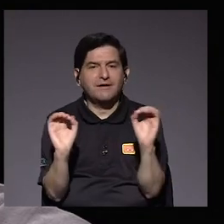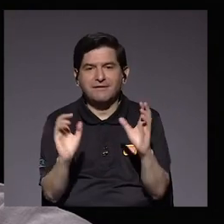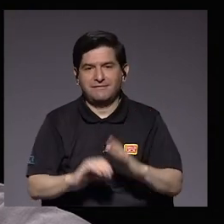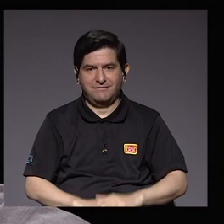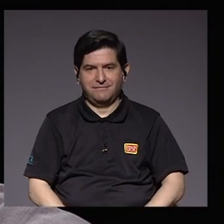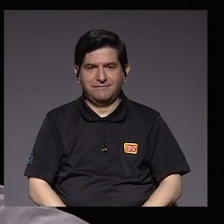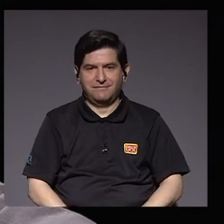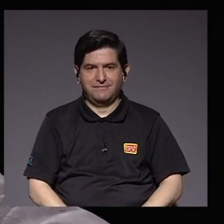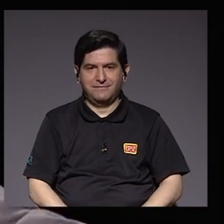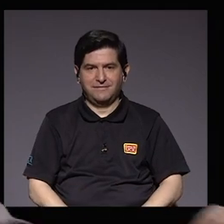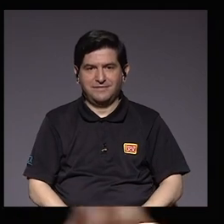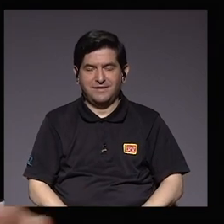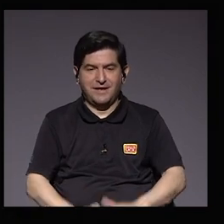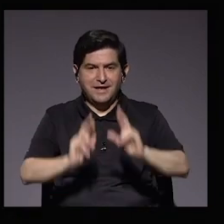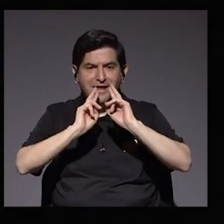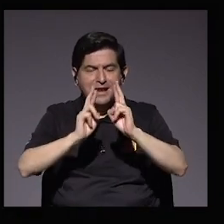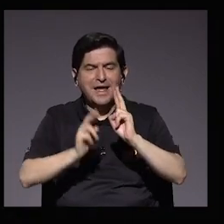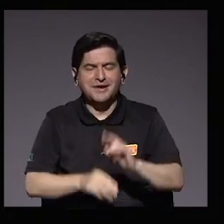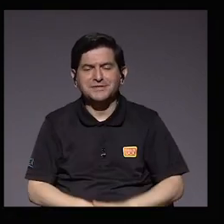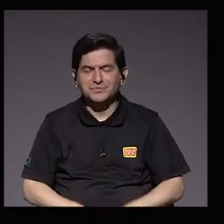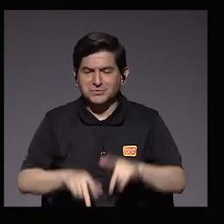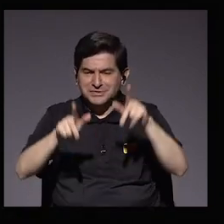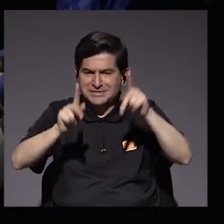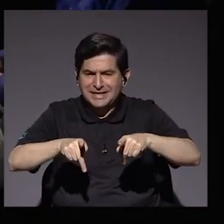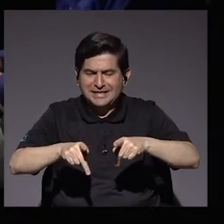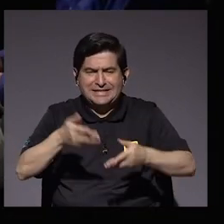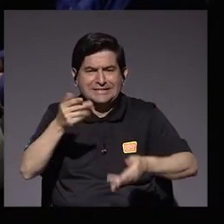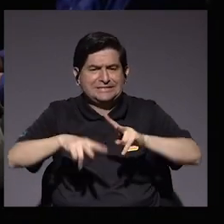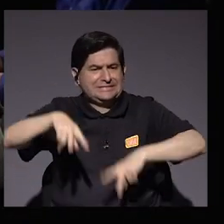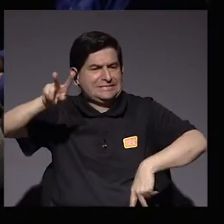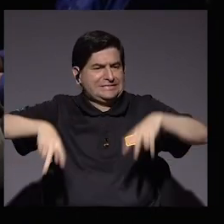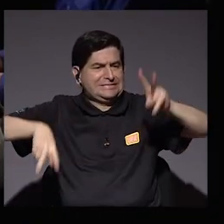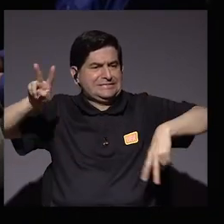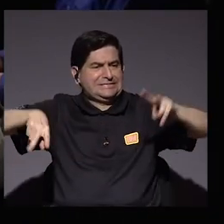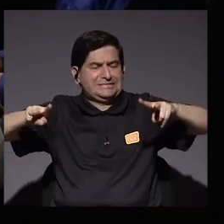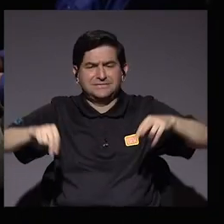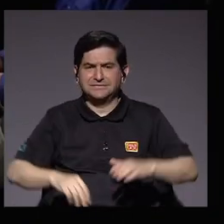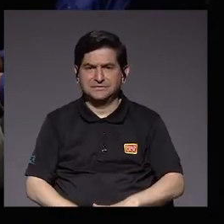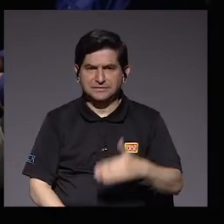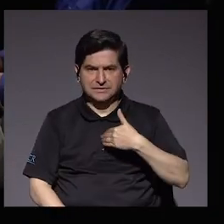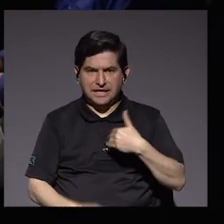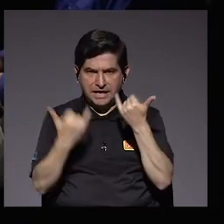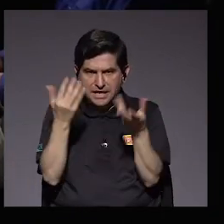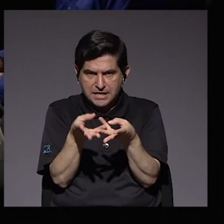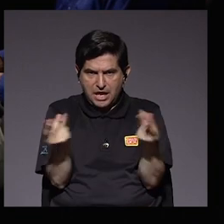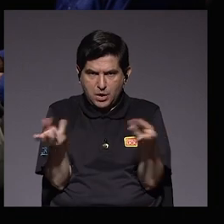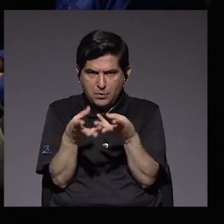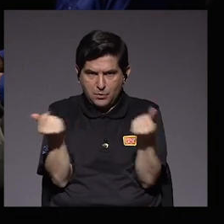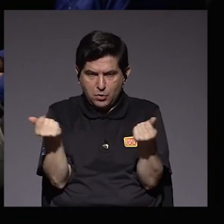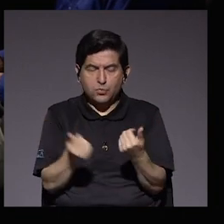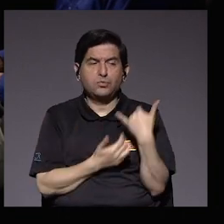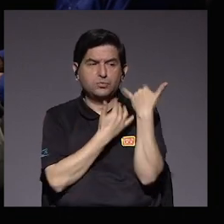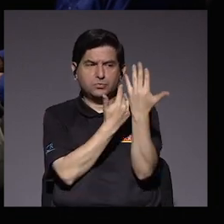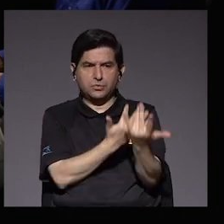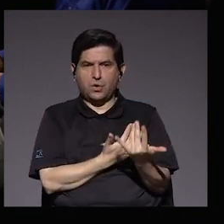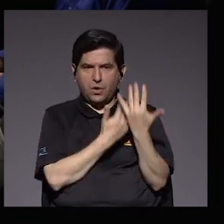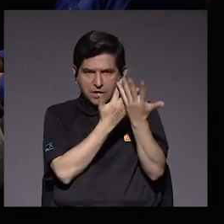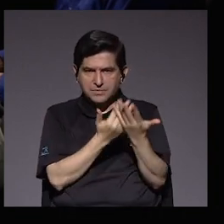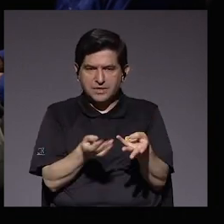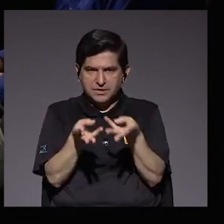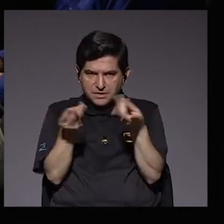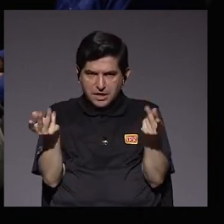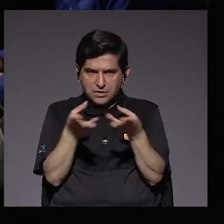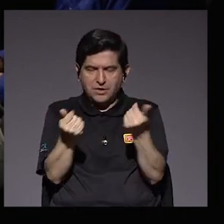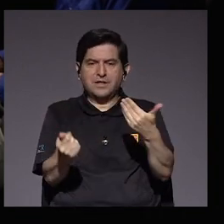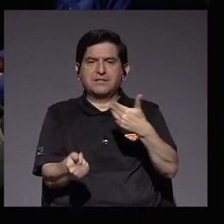pocos. Entonces, la respuesta clínica del paciente puede ser muy variable. Cuando tengamos el producto, la expectativa es que